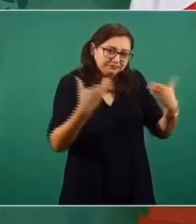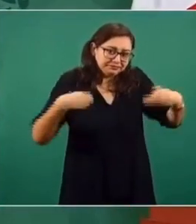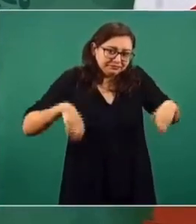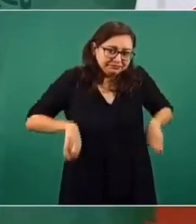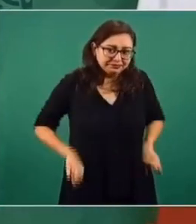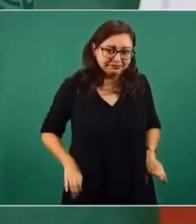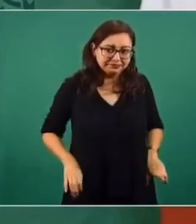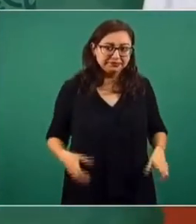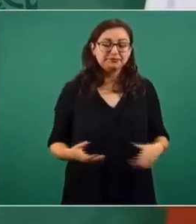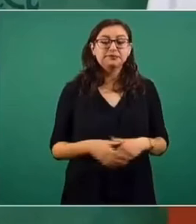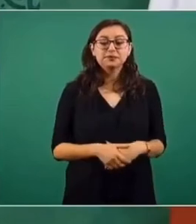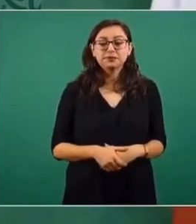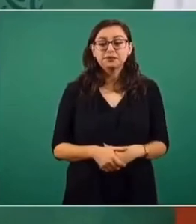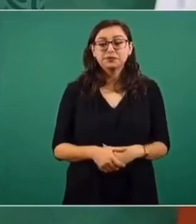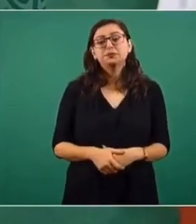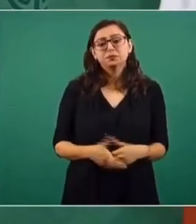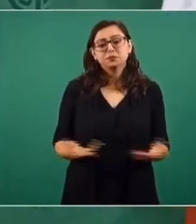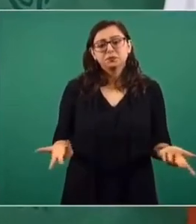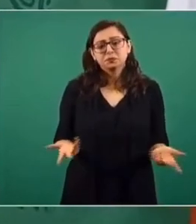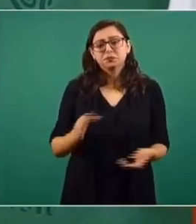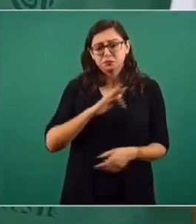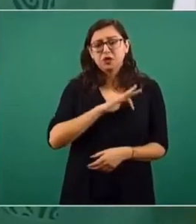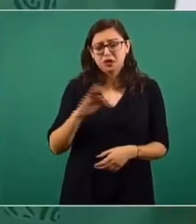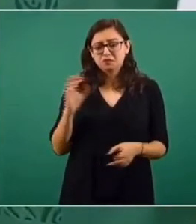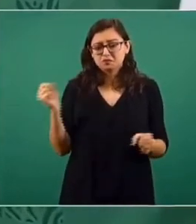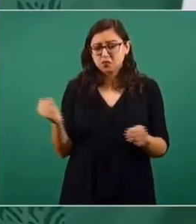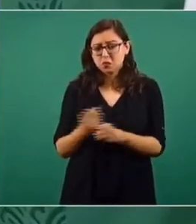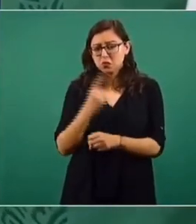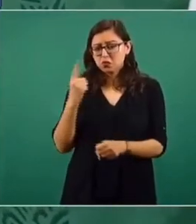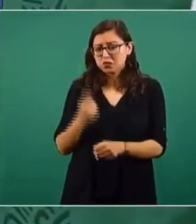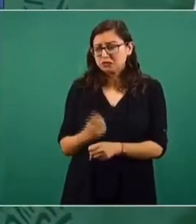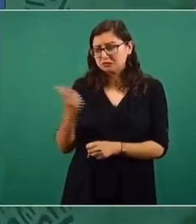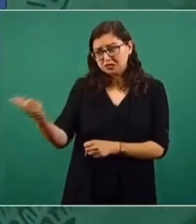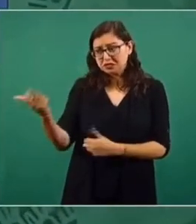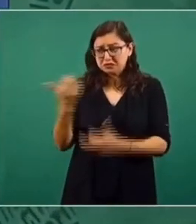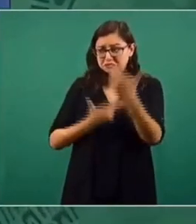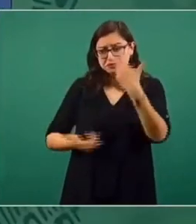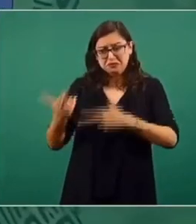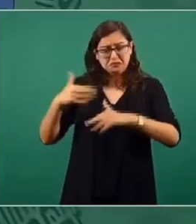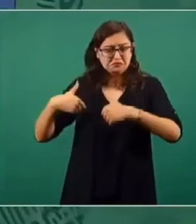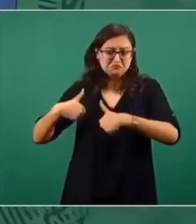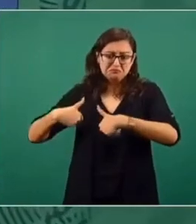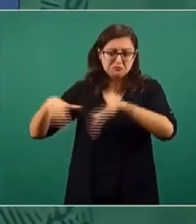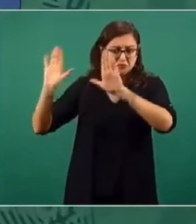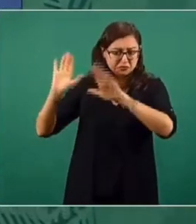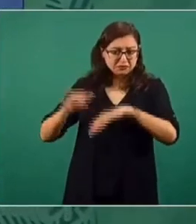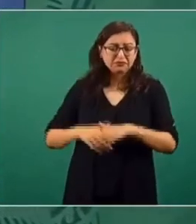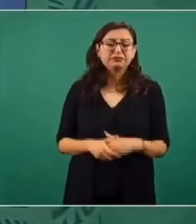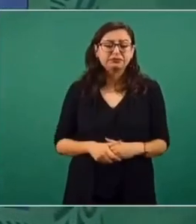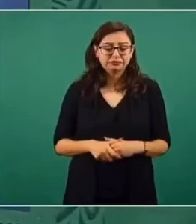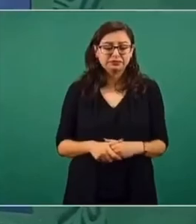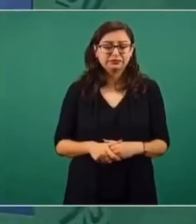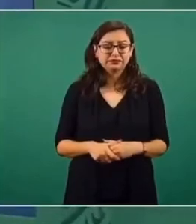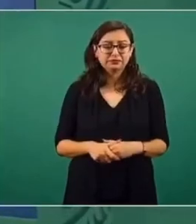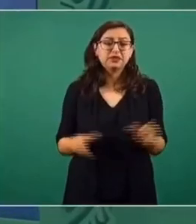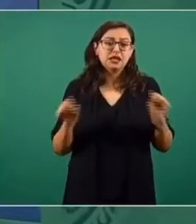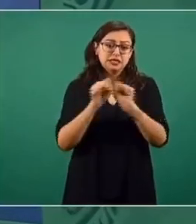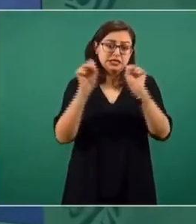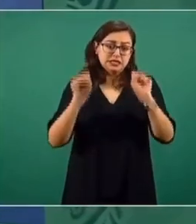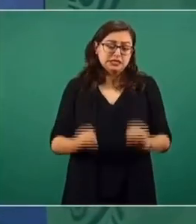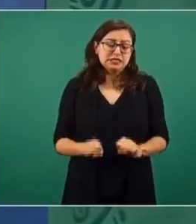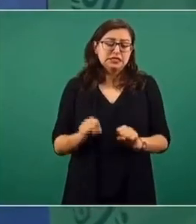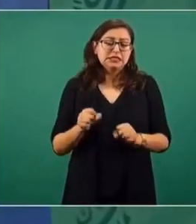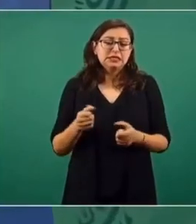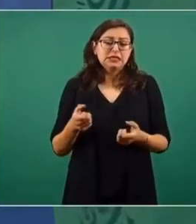Y entonces sí, acogerse a criterios de oportunidad, sí podría tener esa opción porque el sistema de justicia